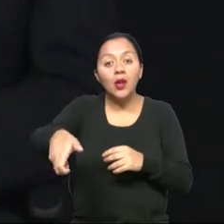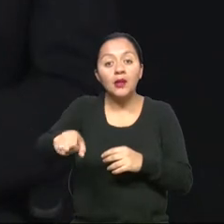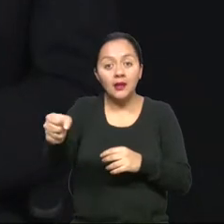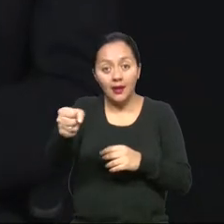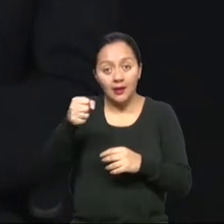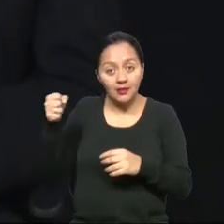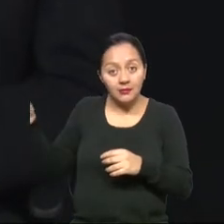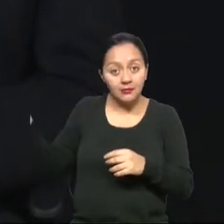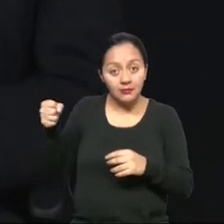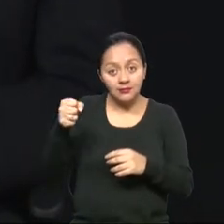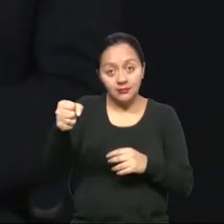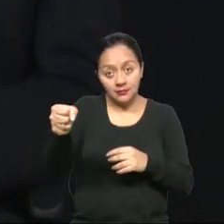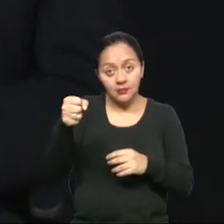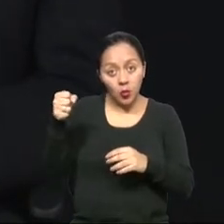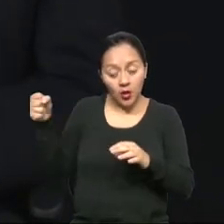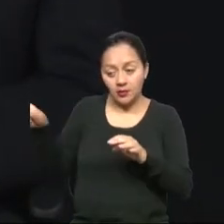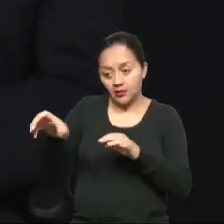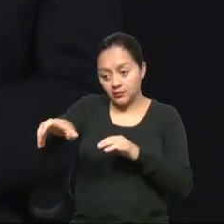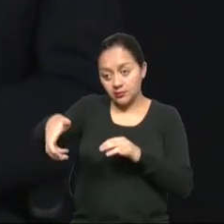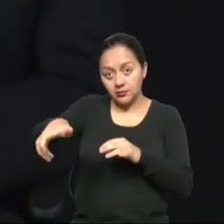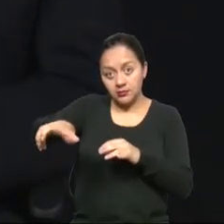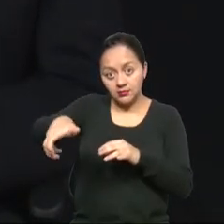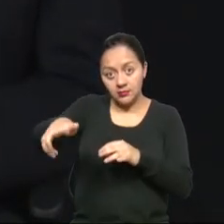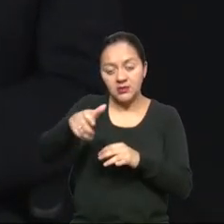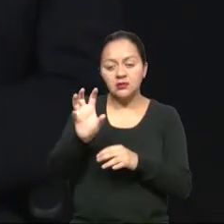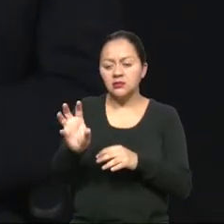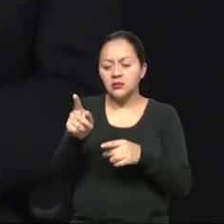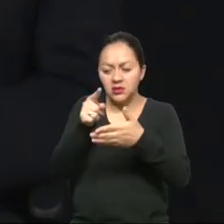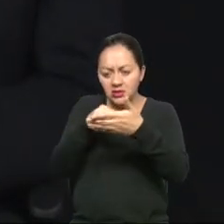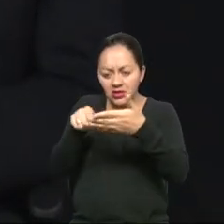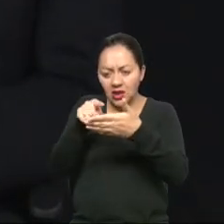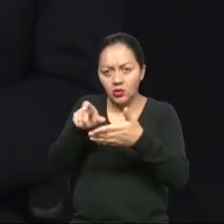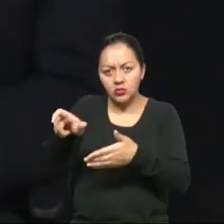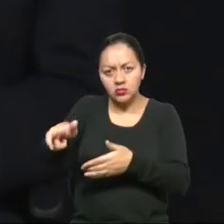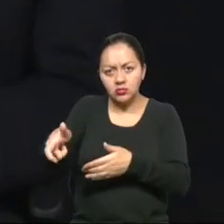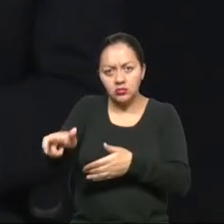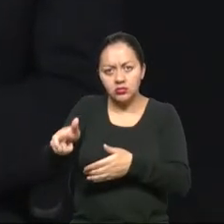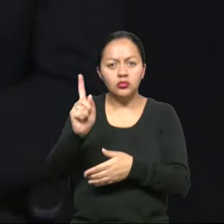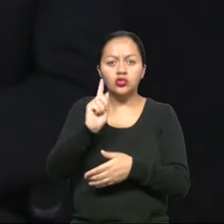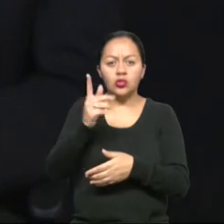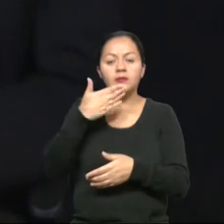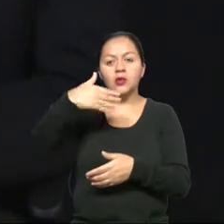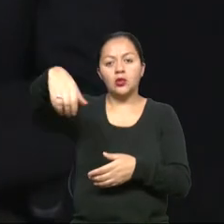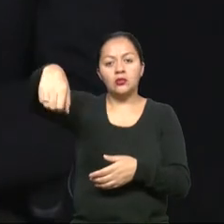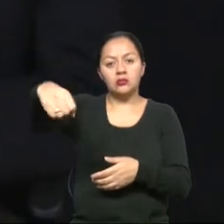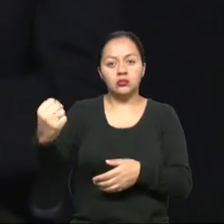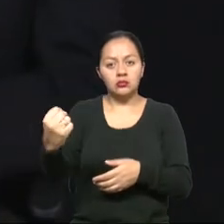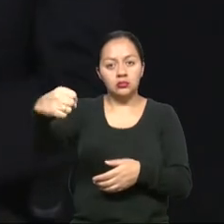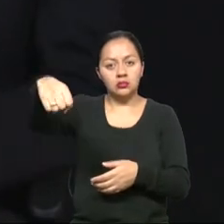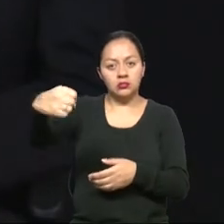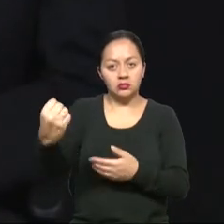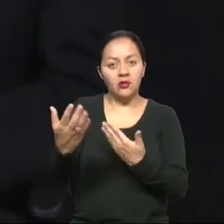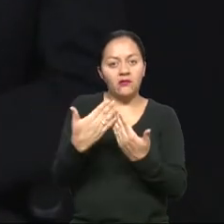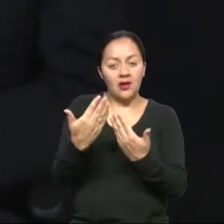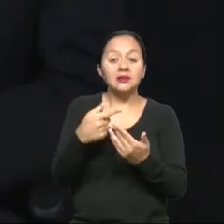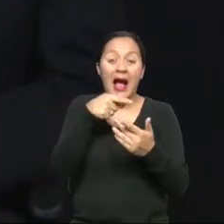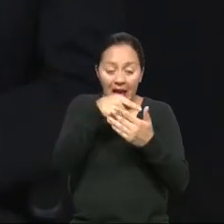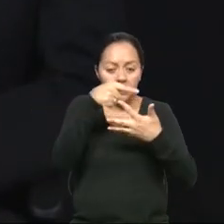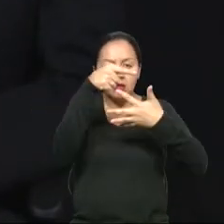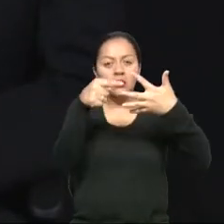puertas, que nosotros tenemos que ver que es preferible que no sean las redondas, sino que sean justamente de tipo palanca. Entonces, ahí tenemos una cantidad de